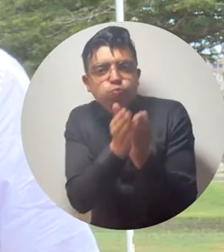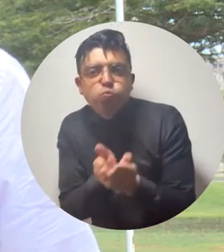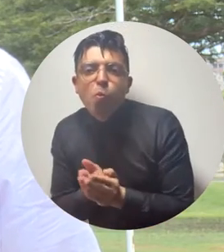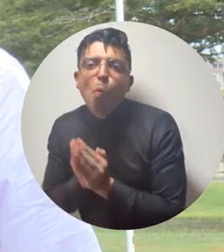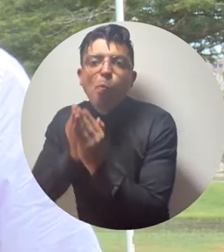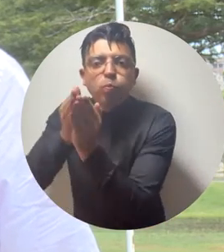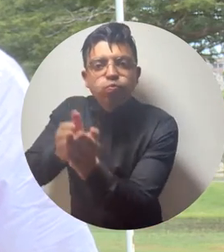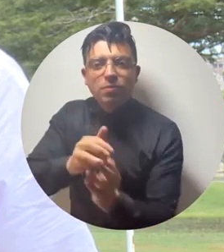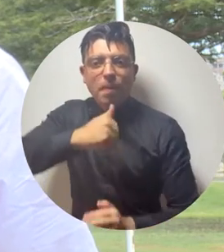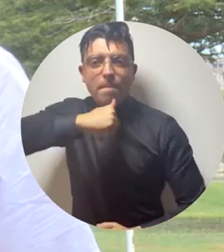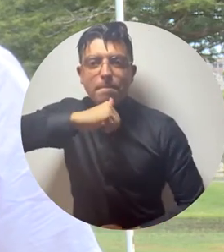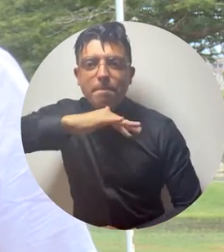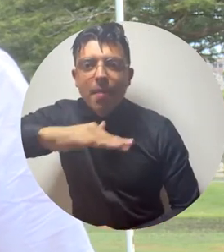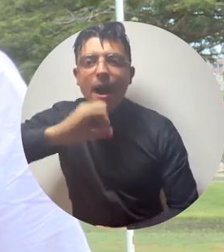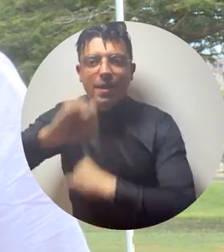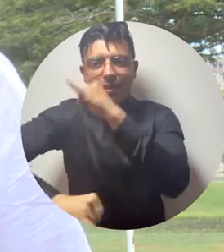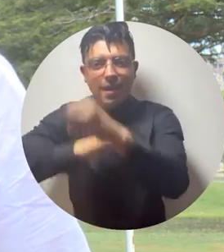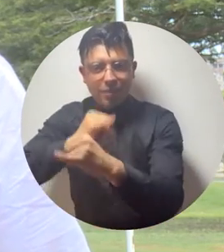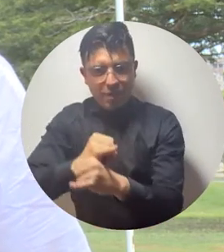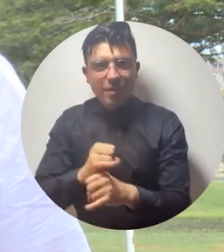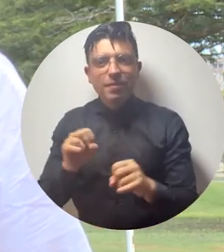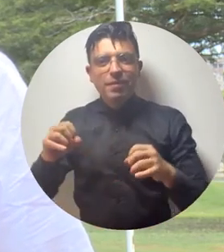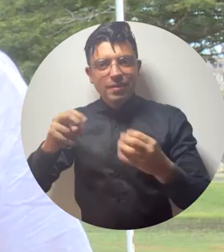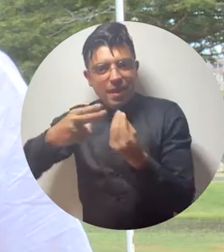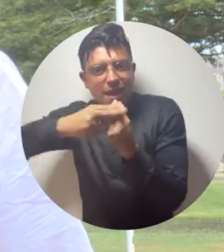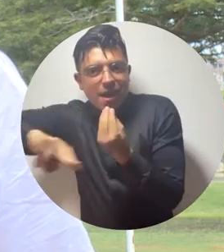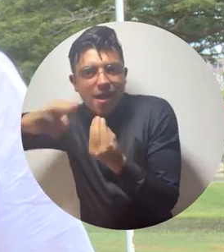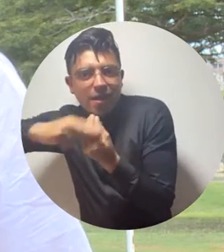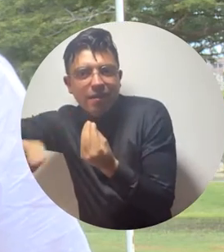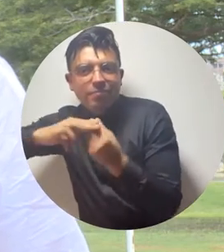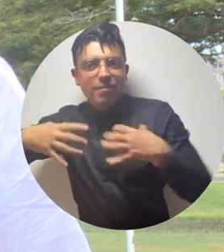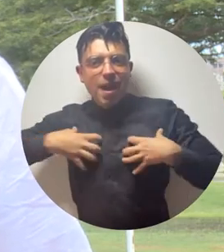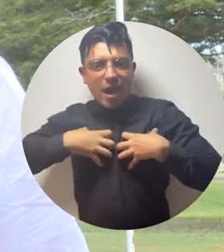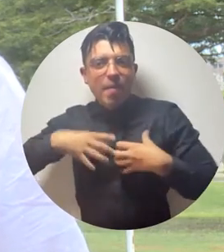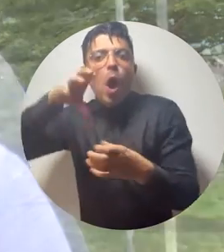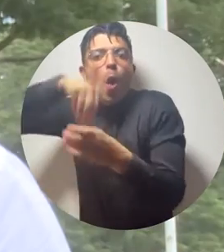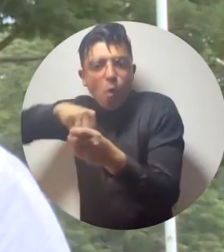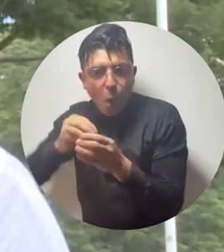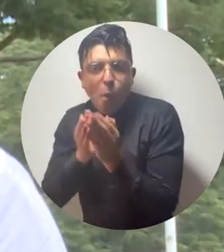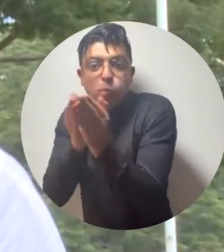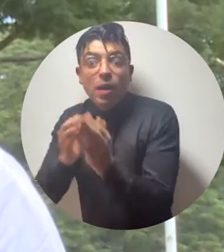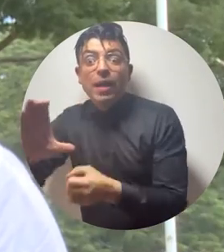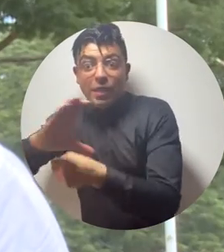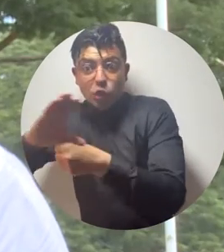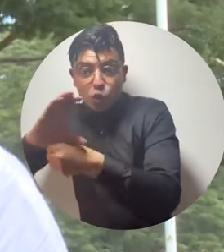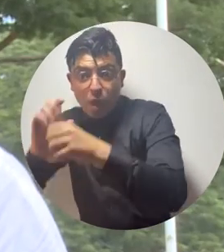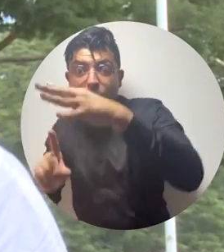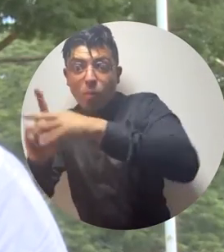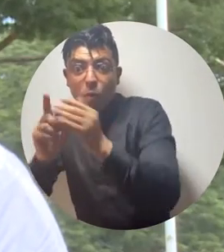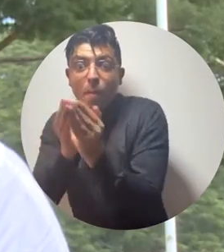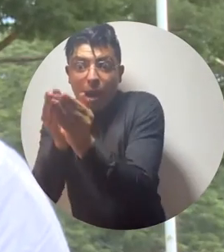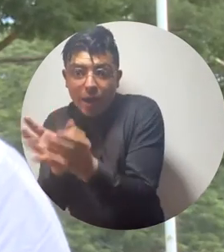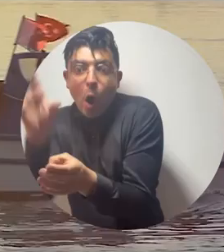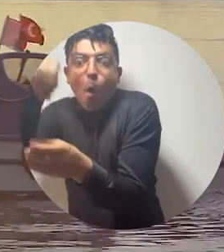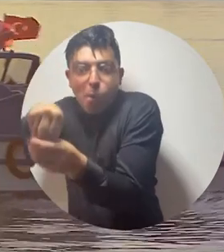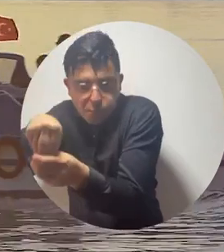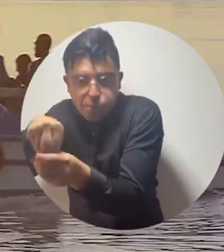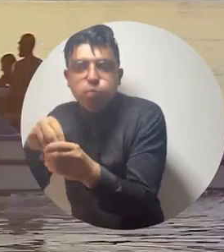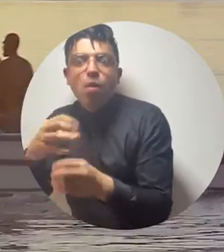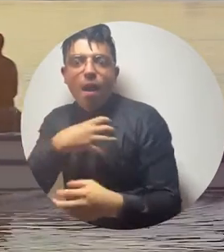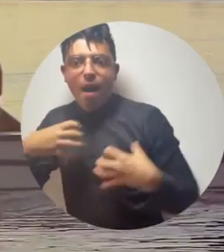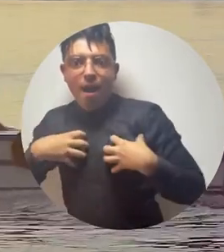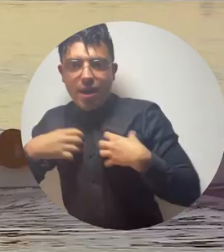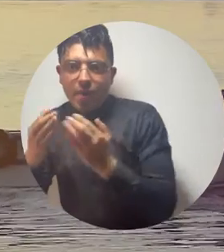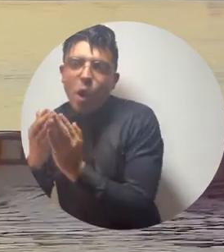generan el transporte de marítimo internacional sobre especies invasoras que pueden ser transportados desde las